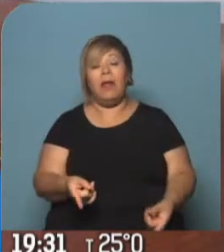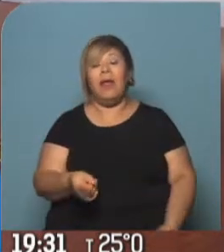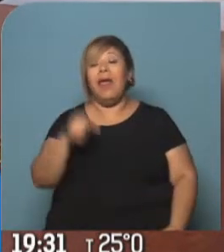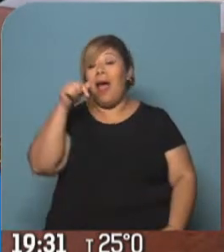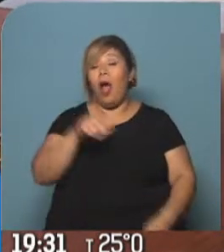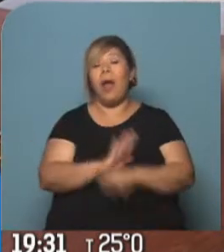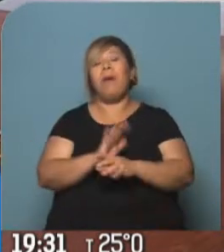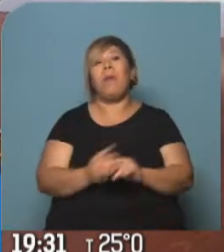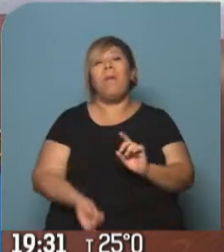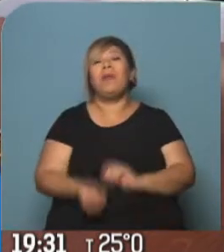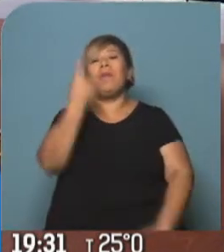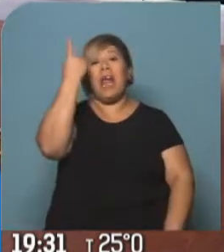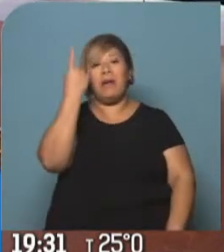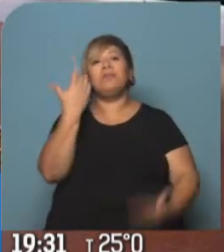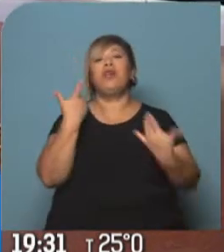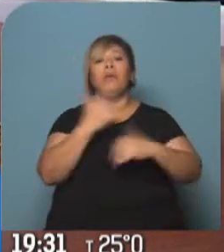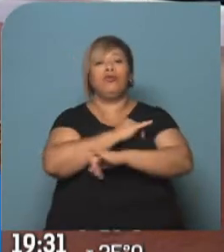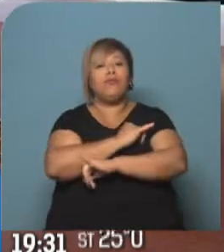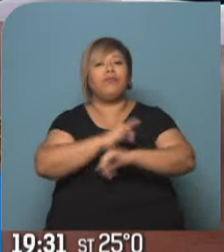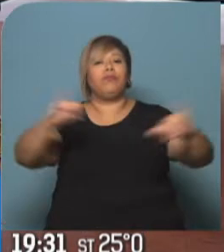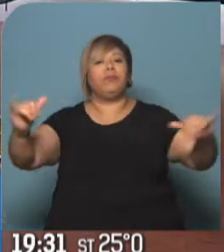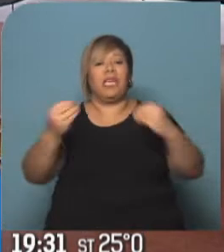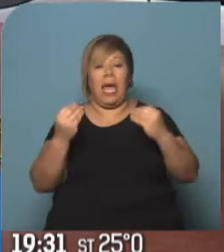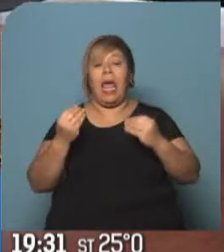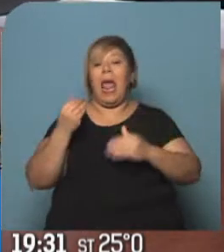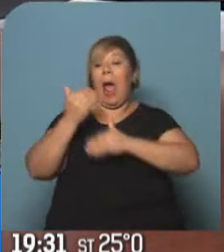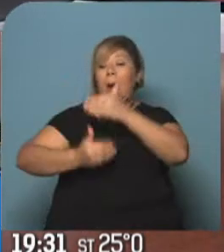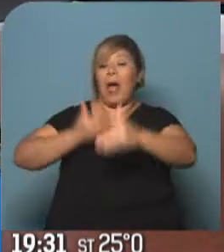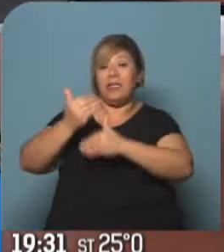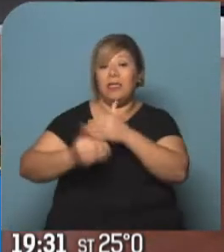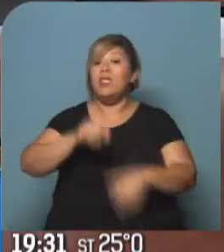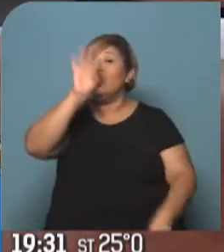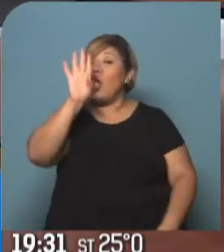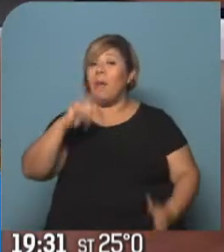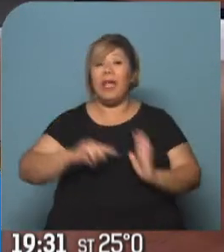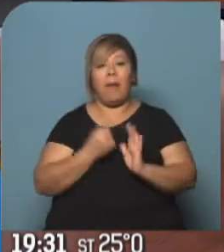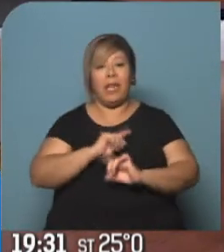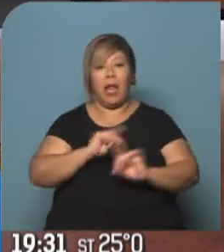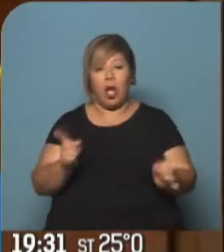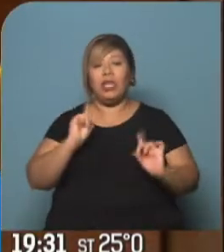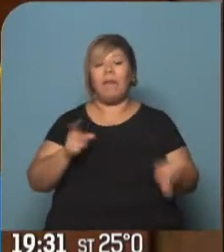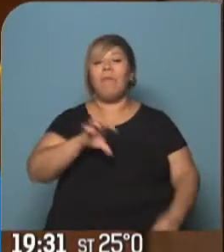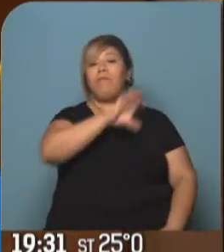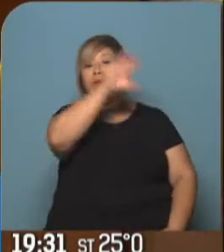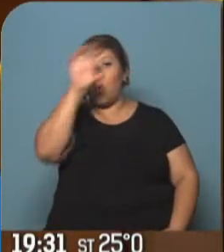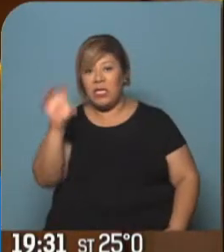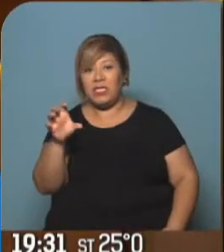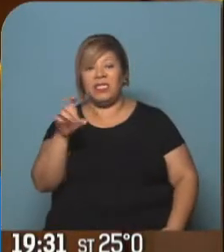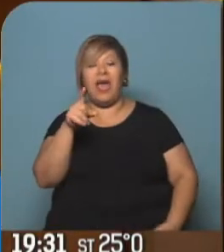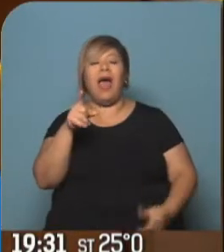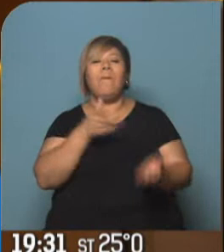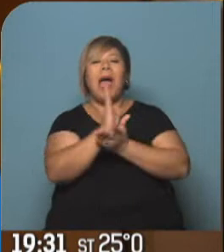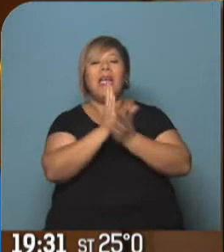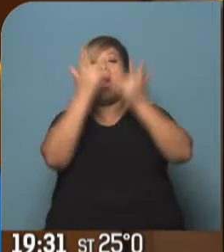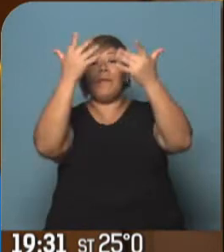que estos avances, tanto en las provincias que avanzaron en matemática, como las 24 provincias